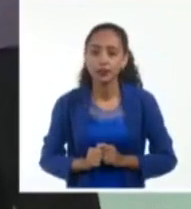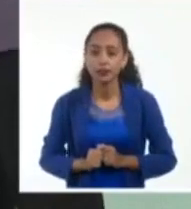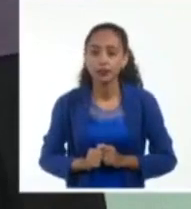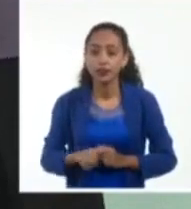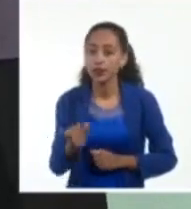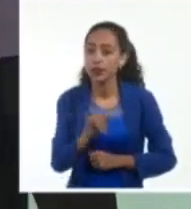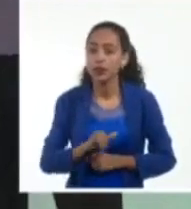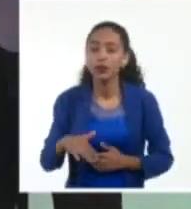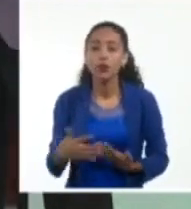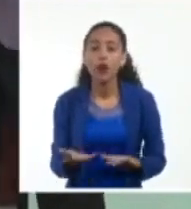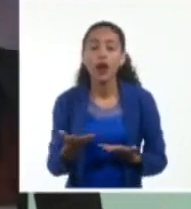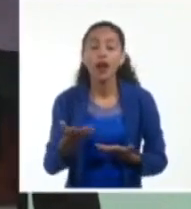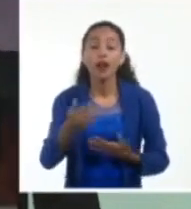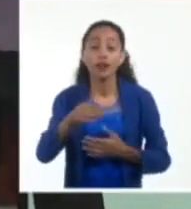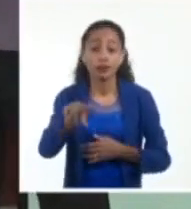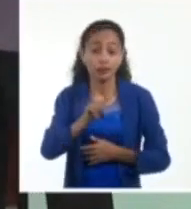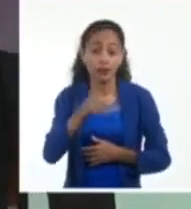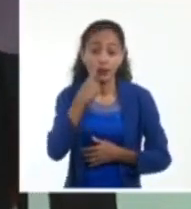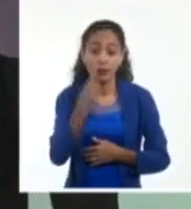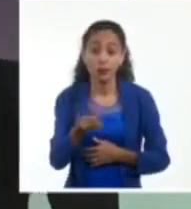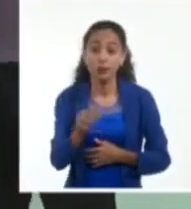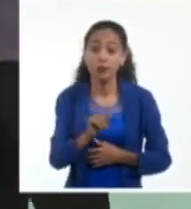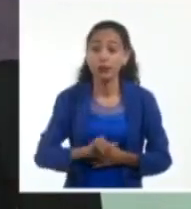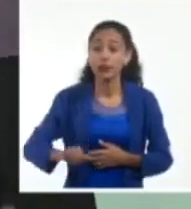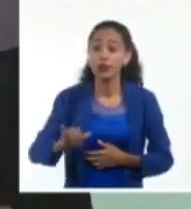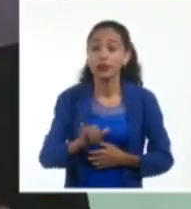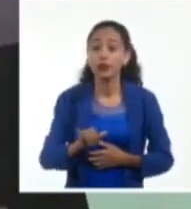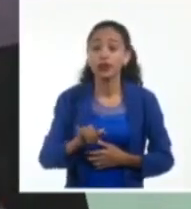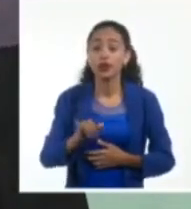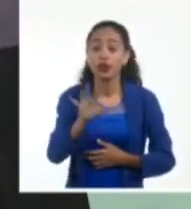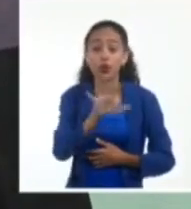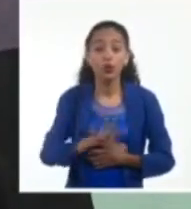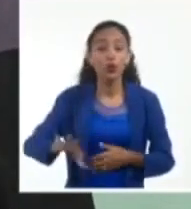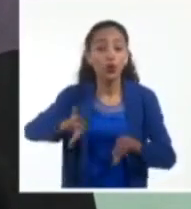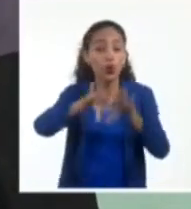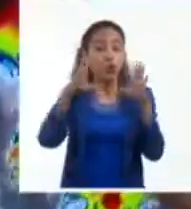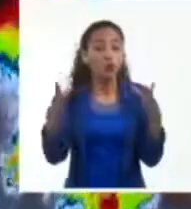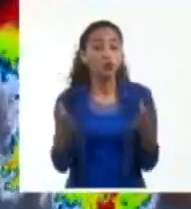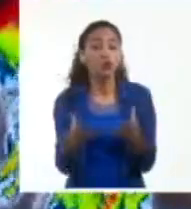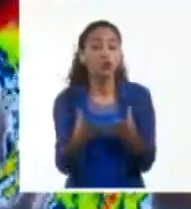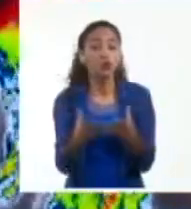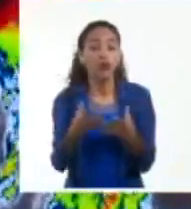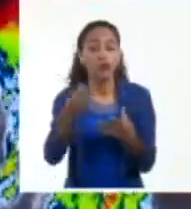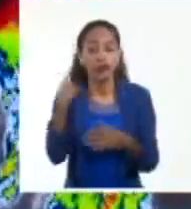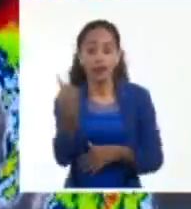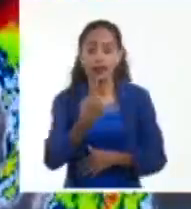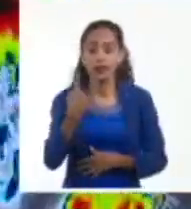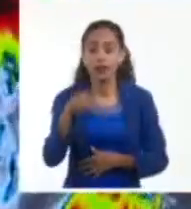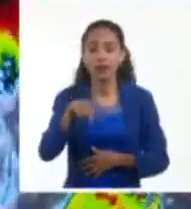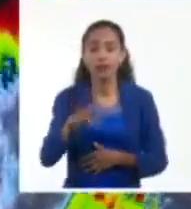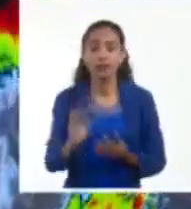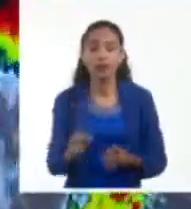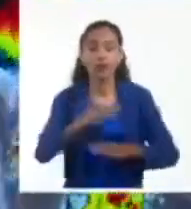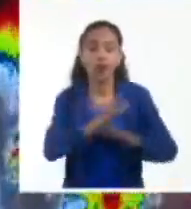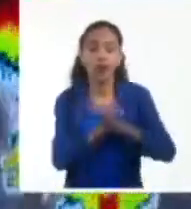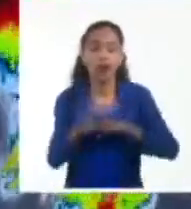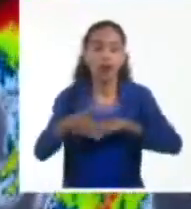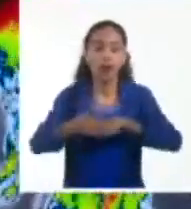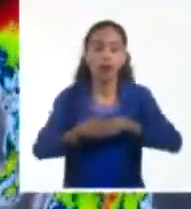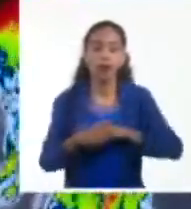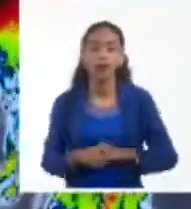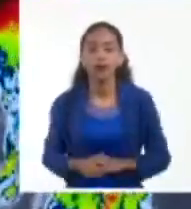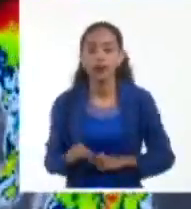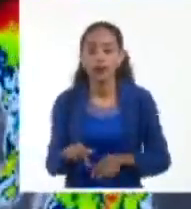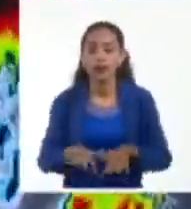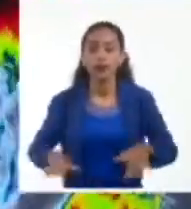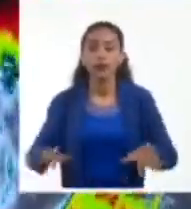muy bien estructurada. Las bandas exteriores del sistema cubren casi todo el territorio nacional llegando hasta Jamaica. Esta situación